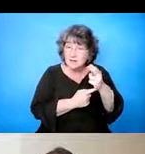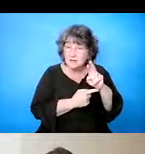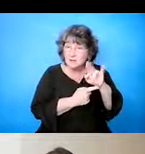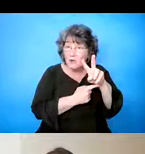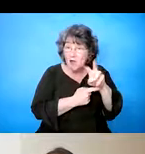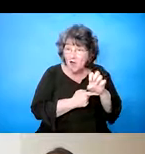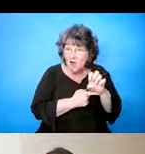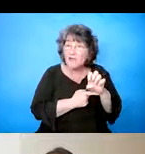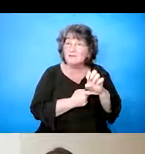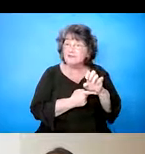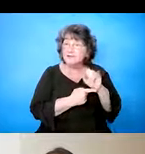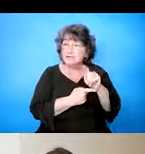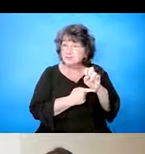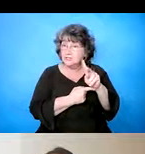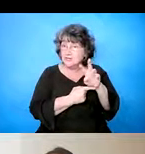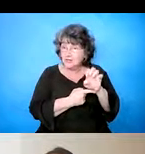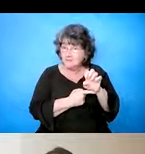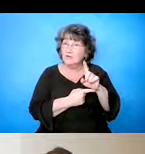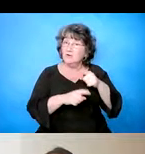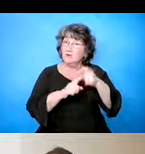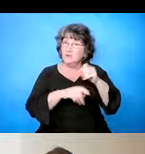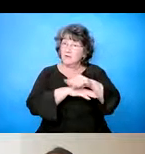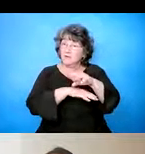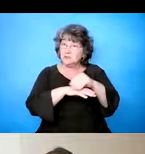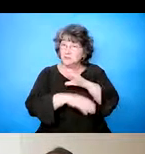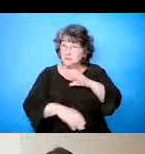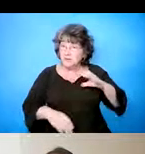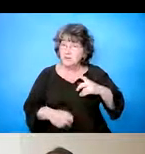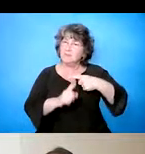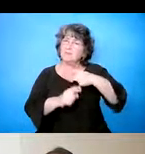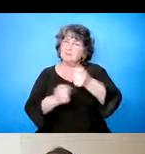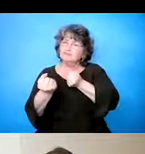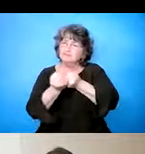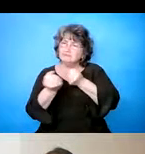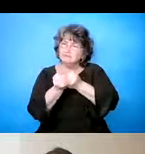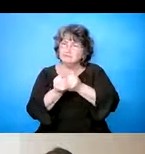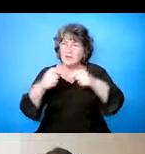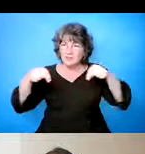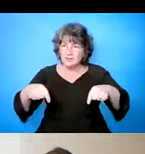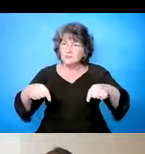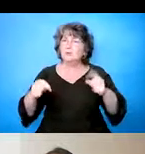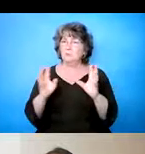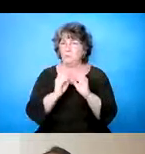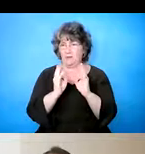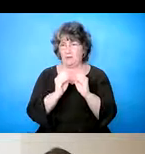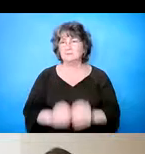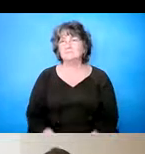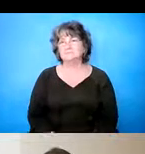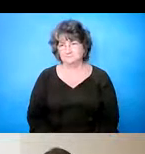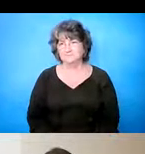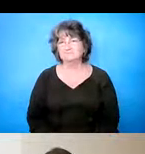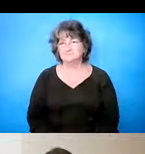Disability Thrive Initiative en nuestra, en nuestro comité. También es ser una parte diaria,